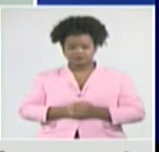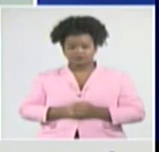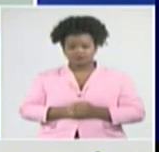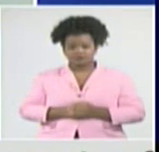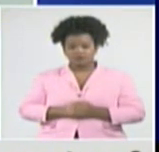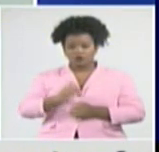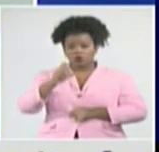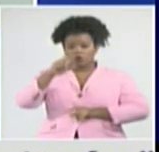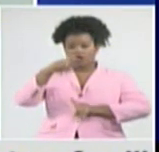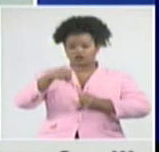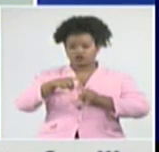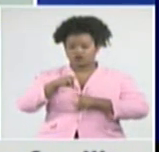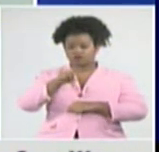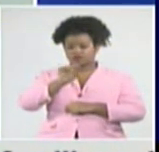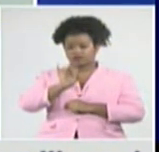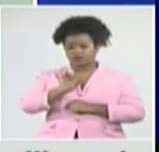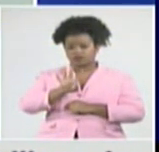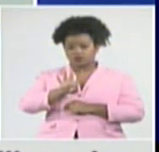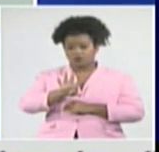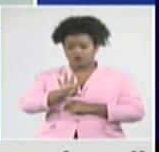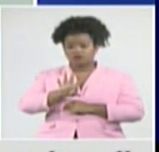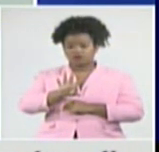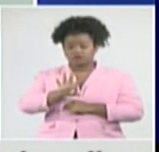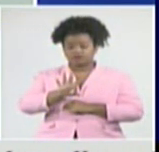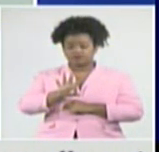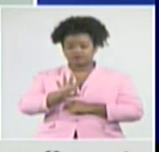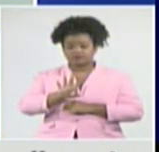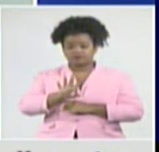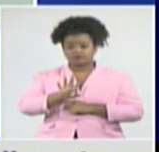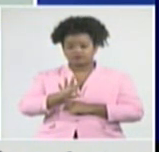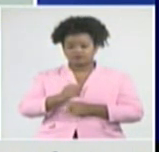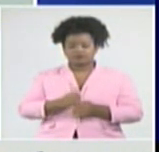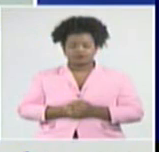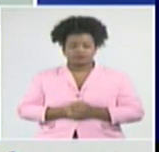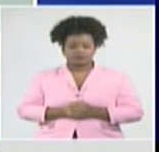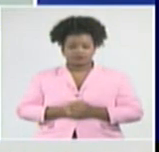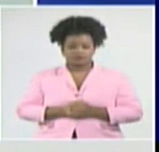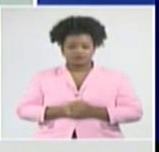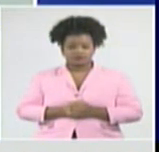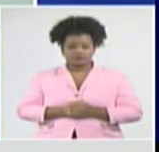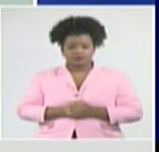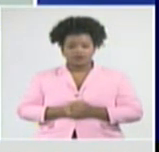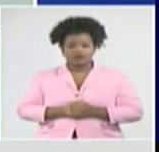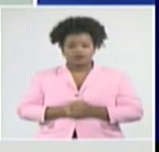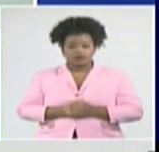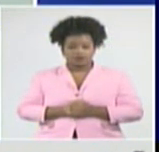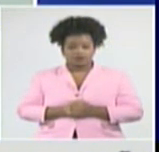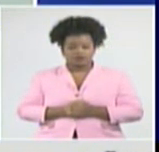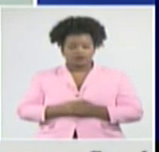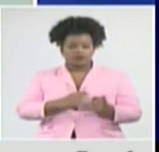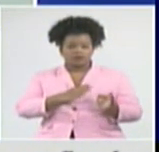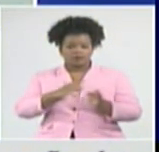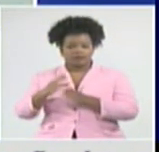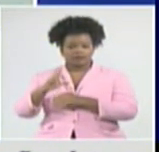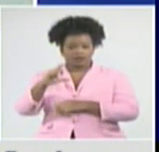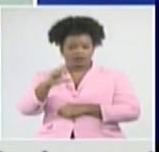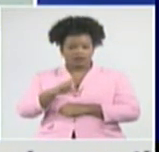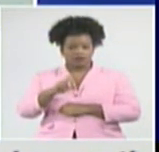74, con una alta transmisión, Mayarín 29, Calisto García 18, Moa 10,